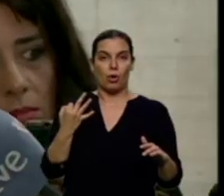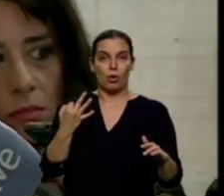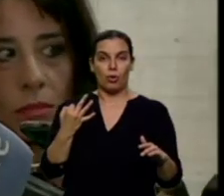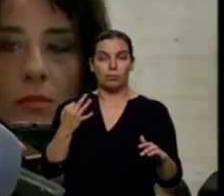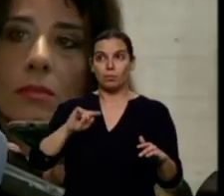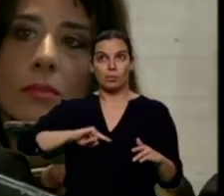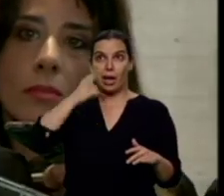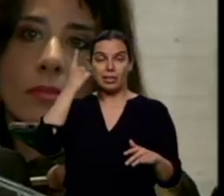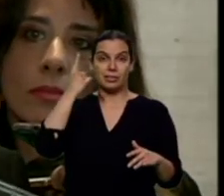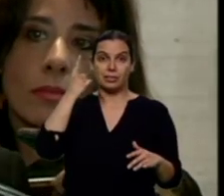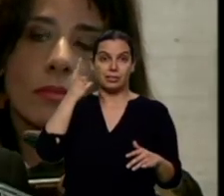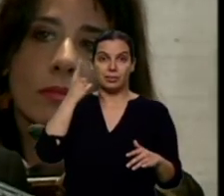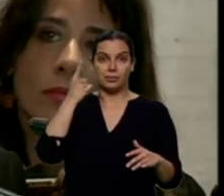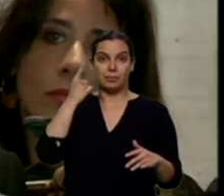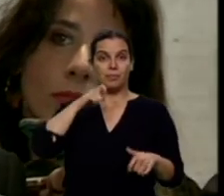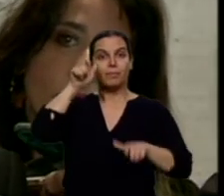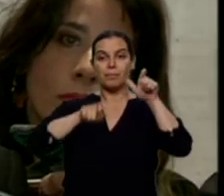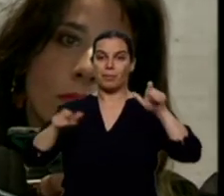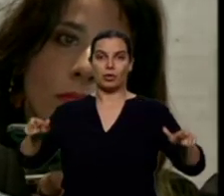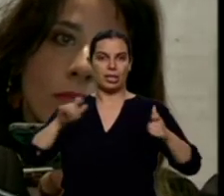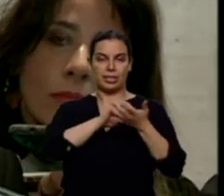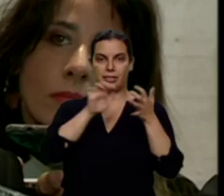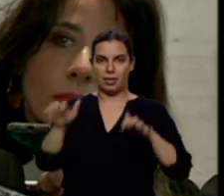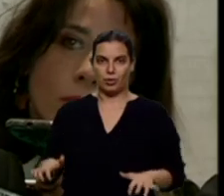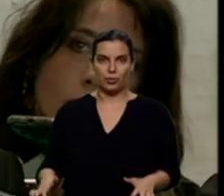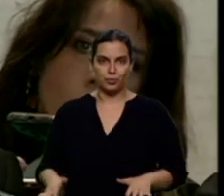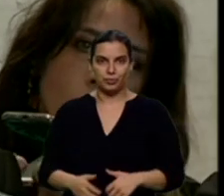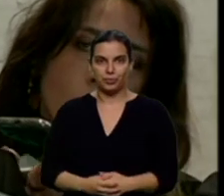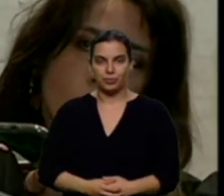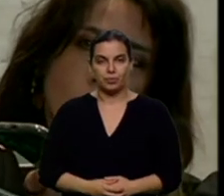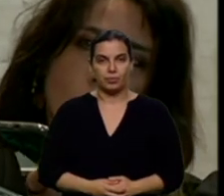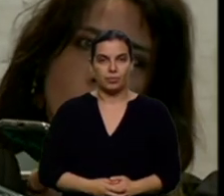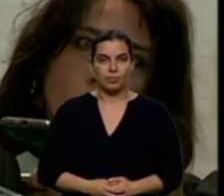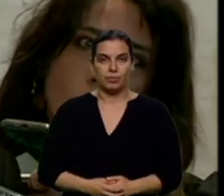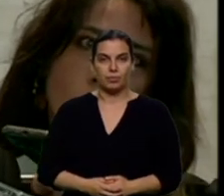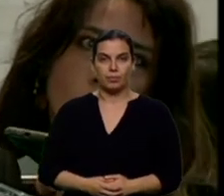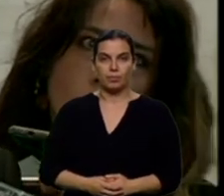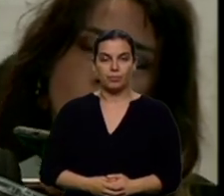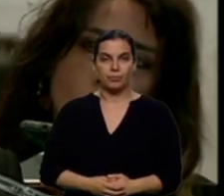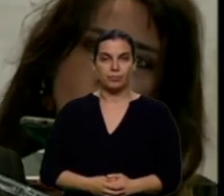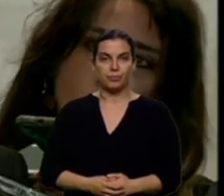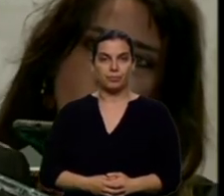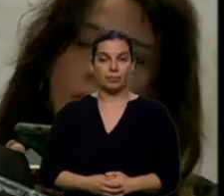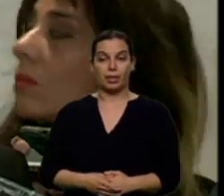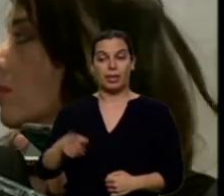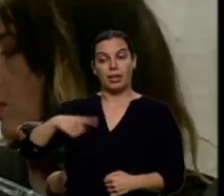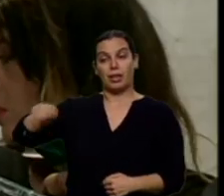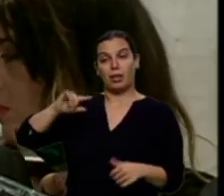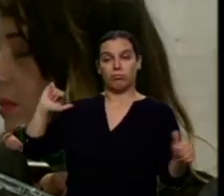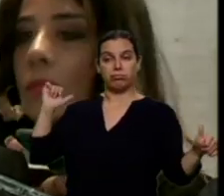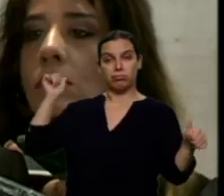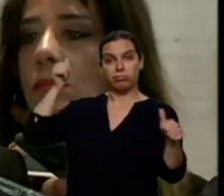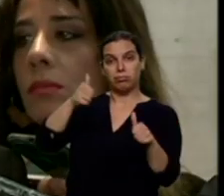los castellanos y leoneses. A quienes a lo largo de estos 18 años nos han